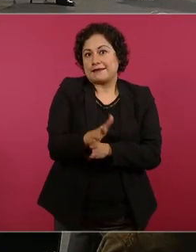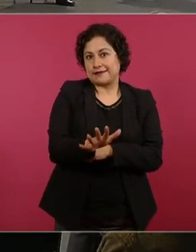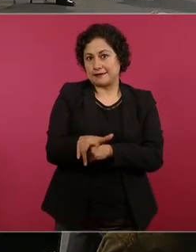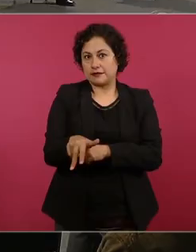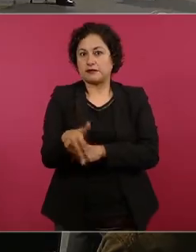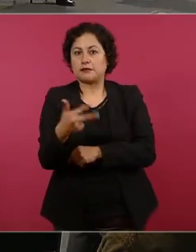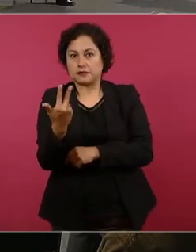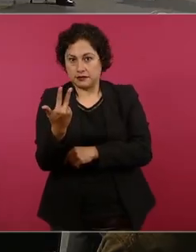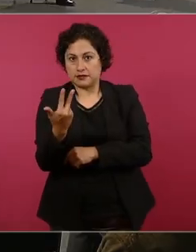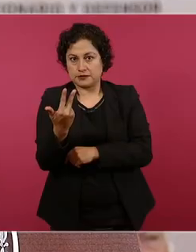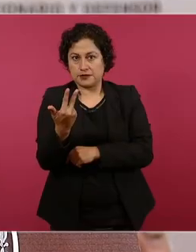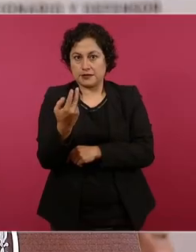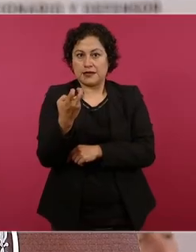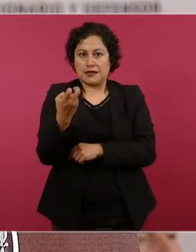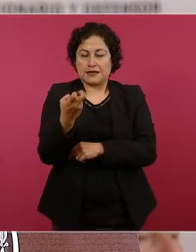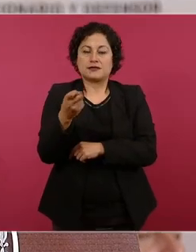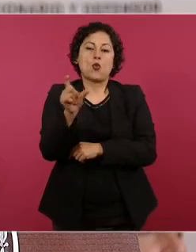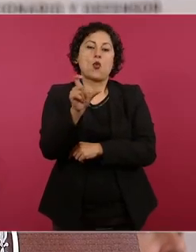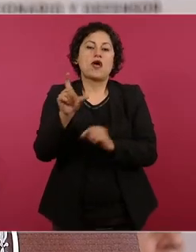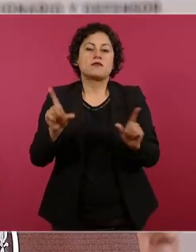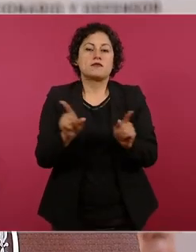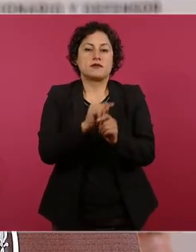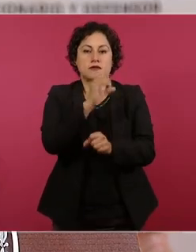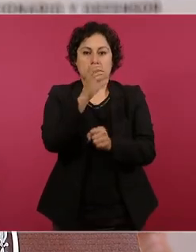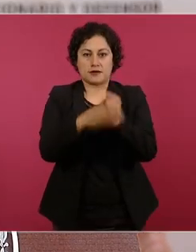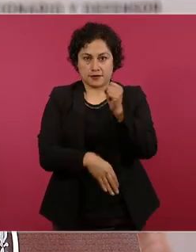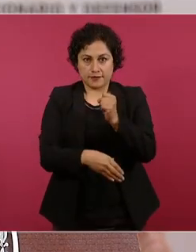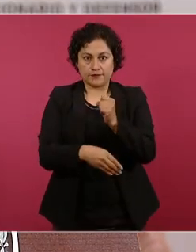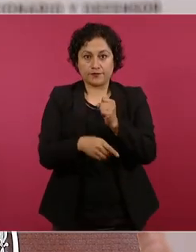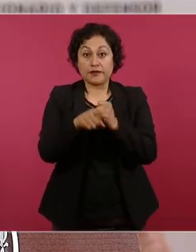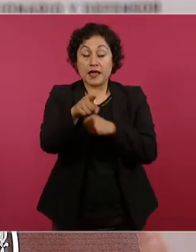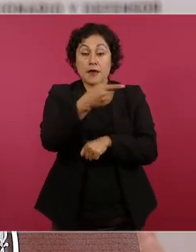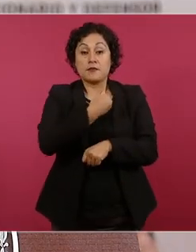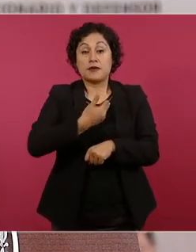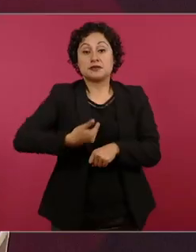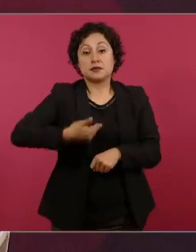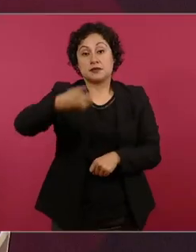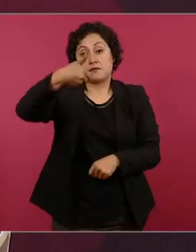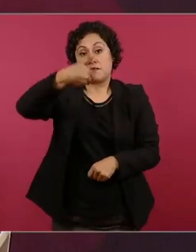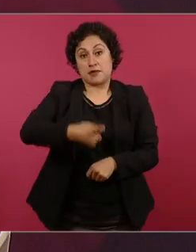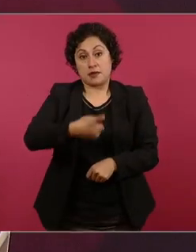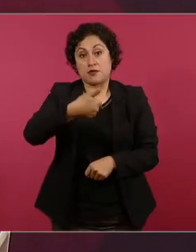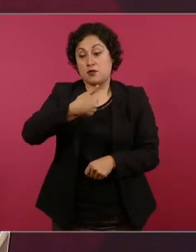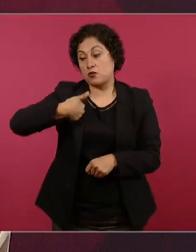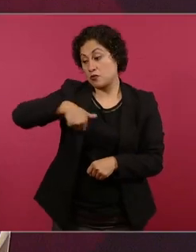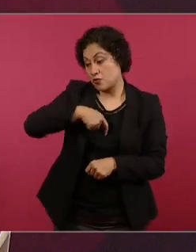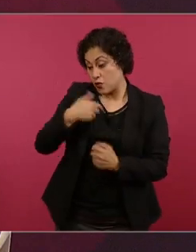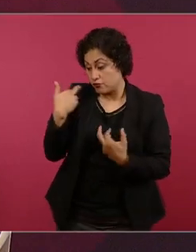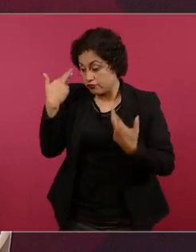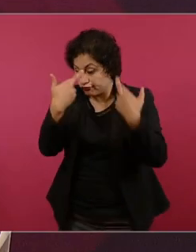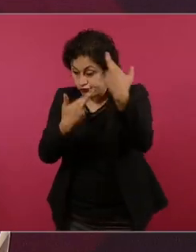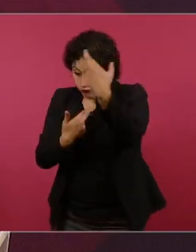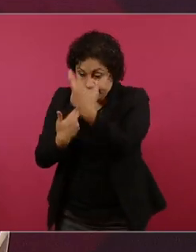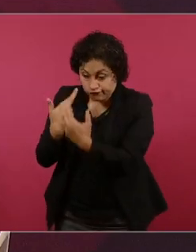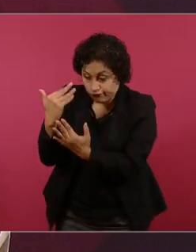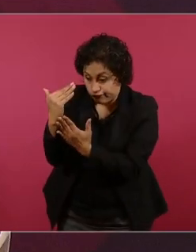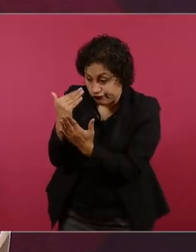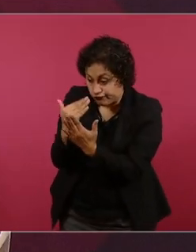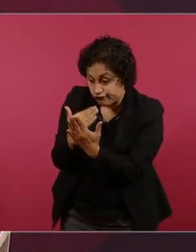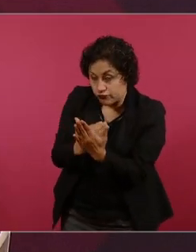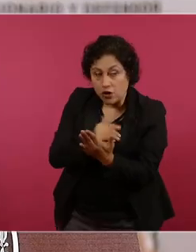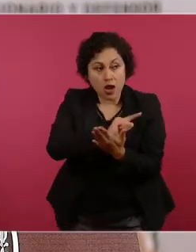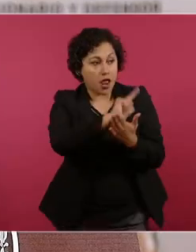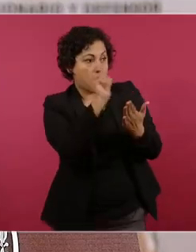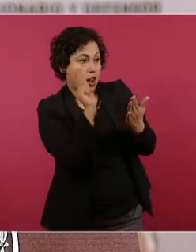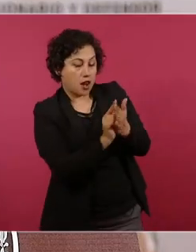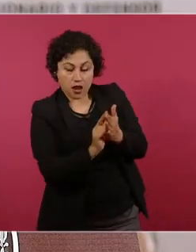que es el cierre que se hiciera un análisis técnico para determinar qué normas le podían aplicar y en